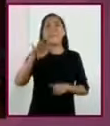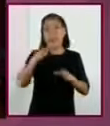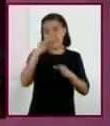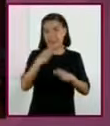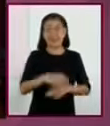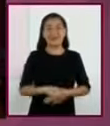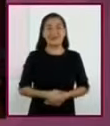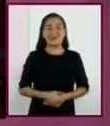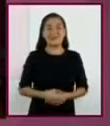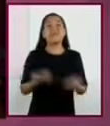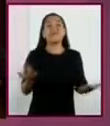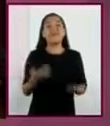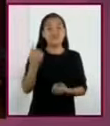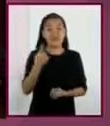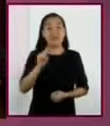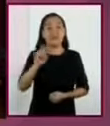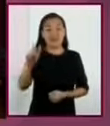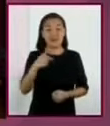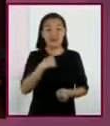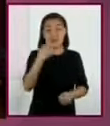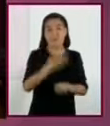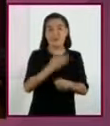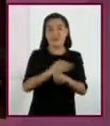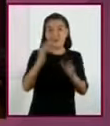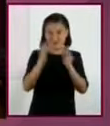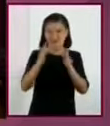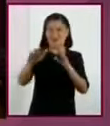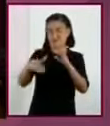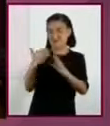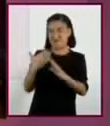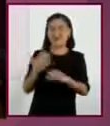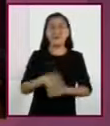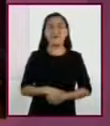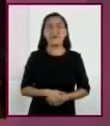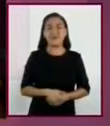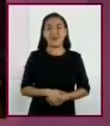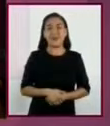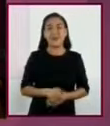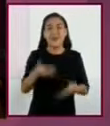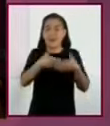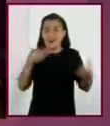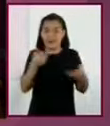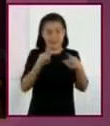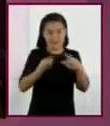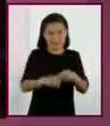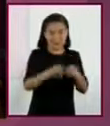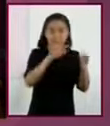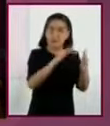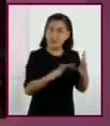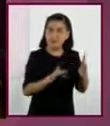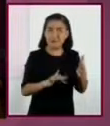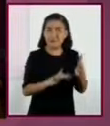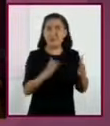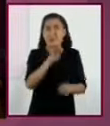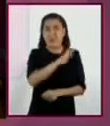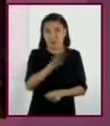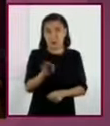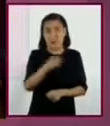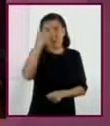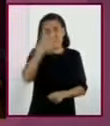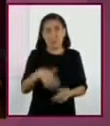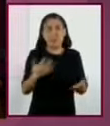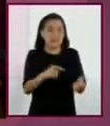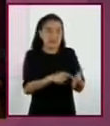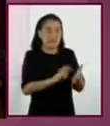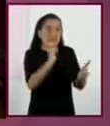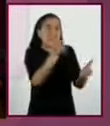¿Qué tal? Me acaba de llegar un mensaje con la siguiente inquietud. Antes de iniciar la lectura de un texto, ¿podríamos saber de